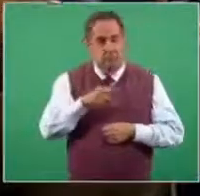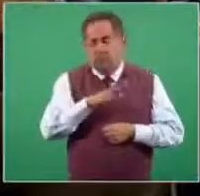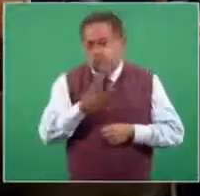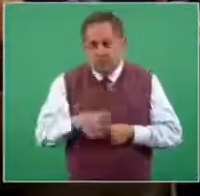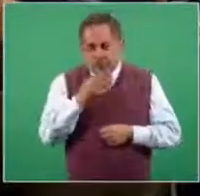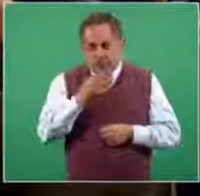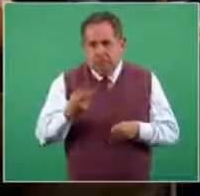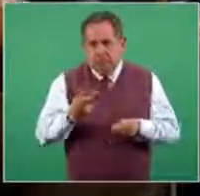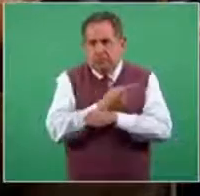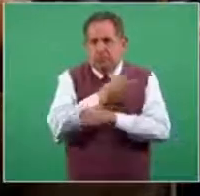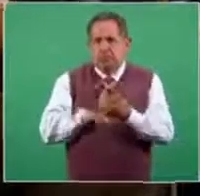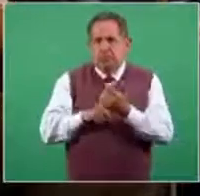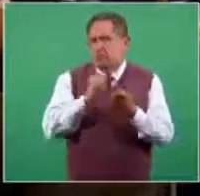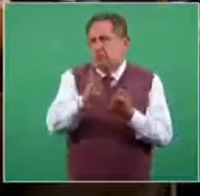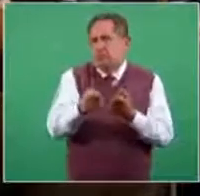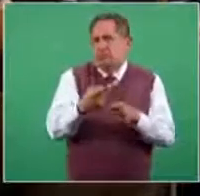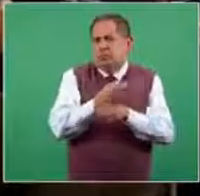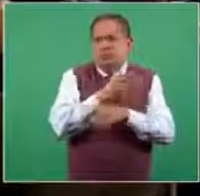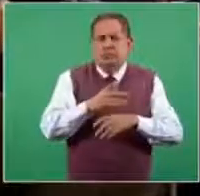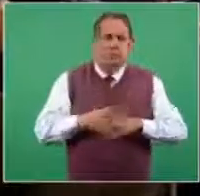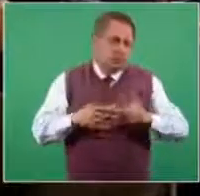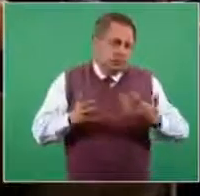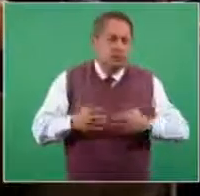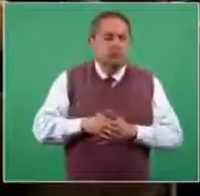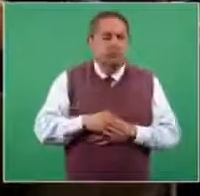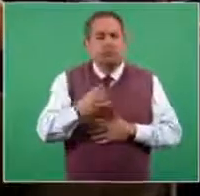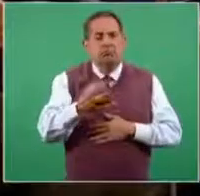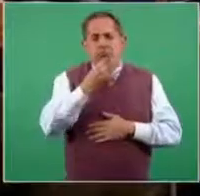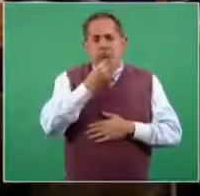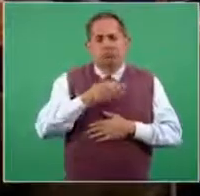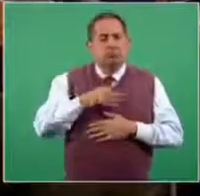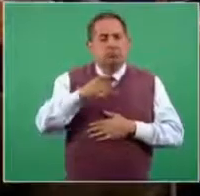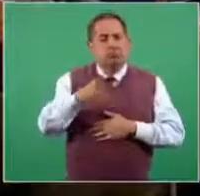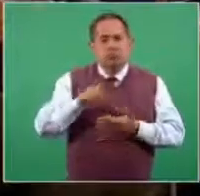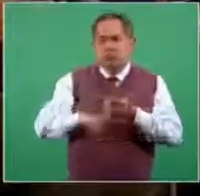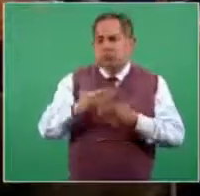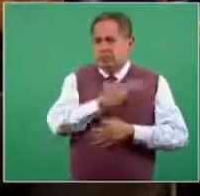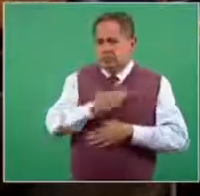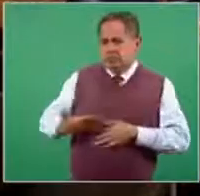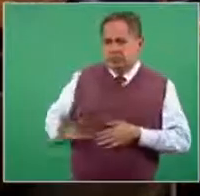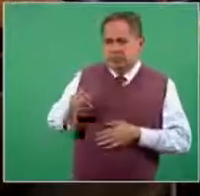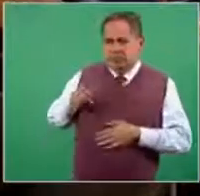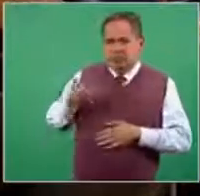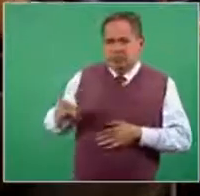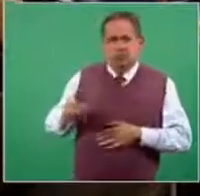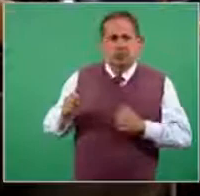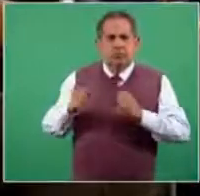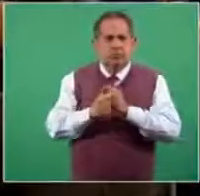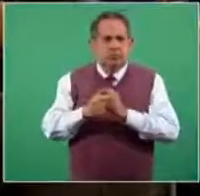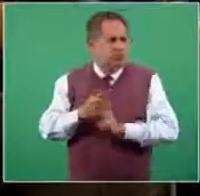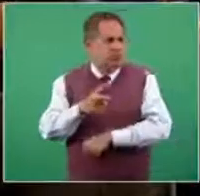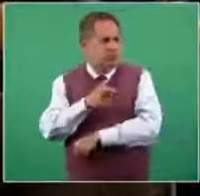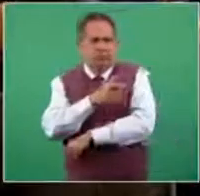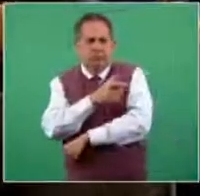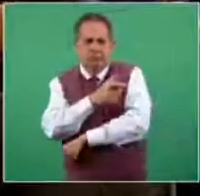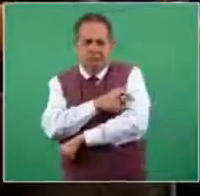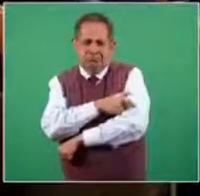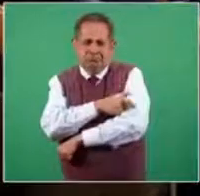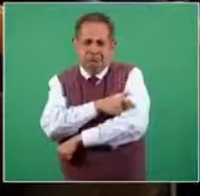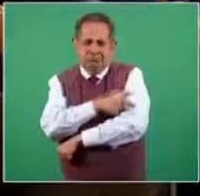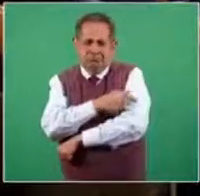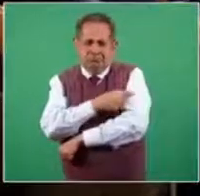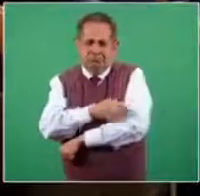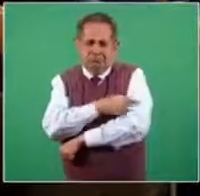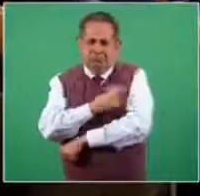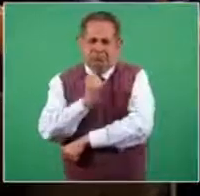específico. Y ya nada más si me puede decir, el presidente apareció con un parche en el brazo. No sé si le estaban